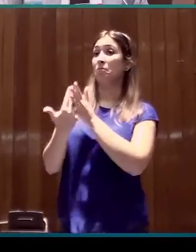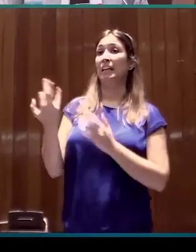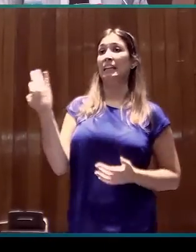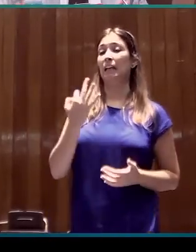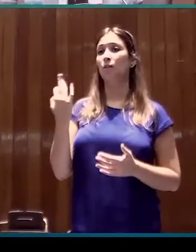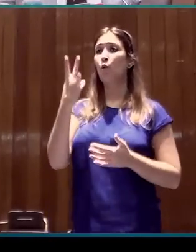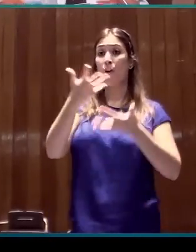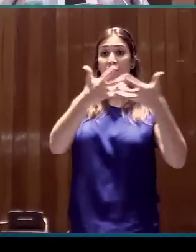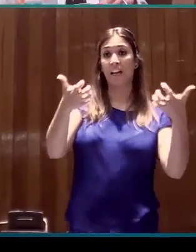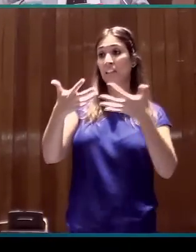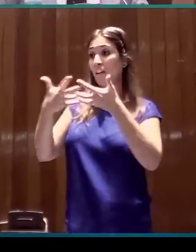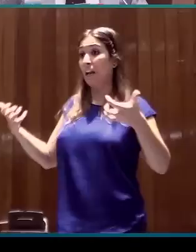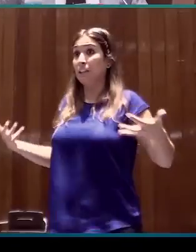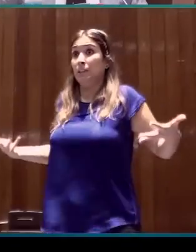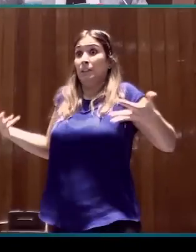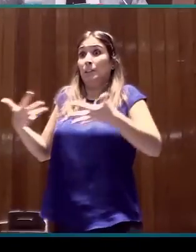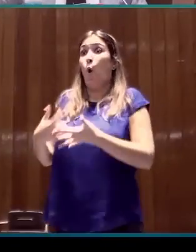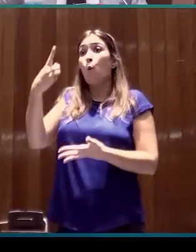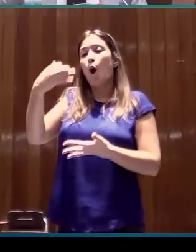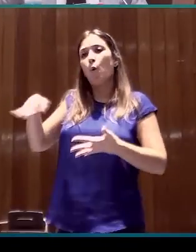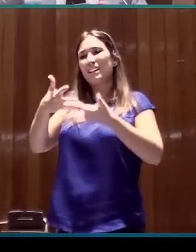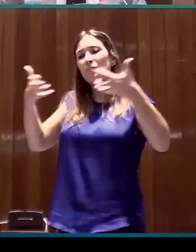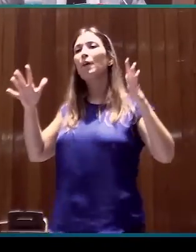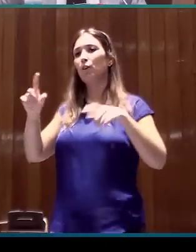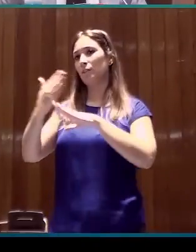oraciones en una oración compleja.